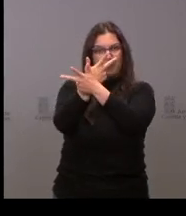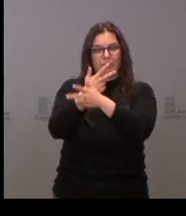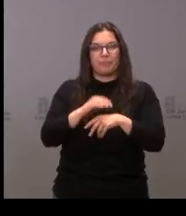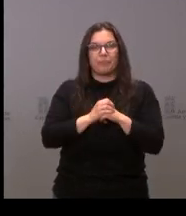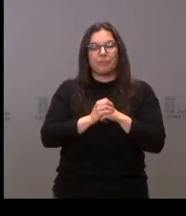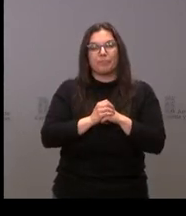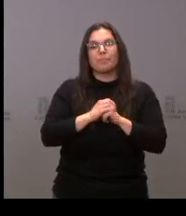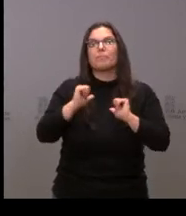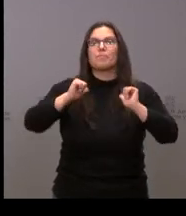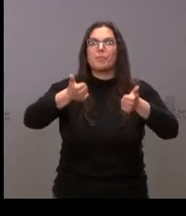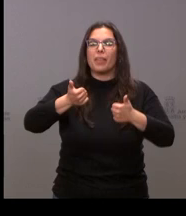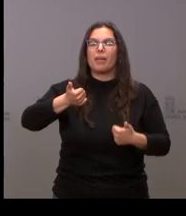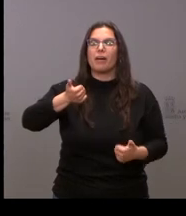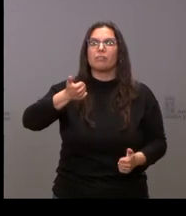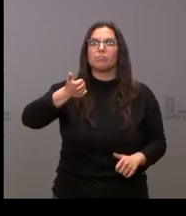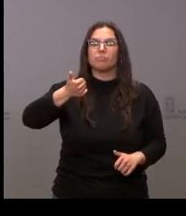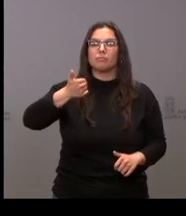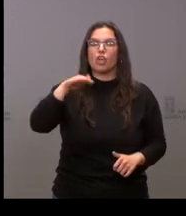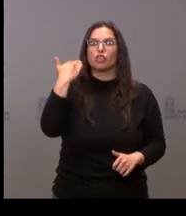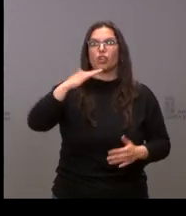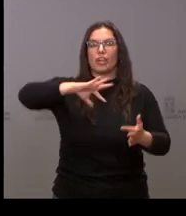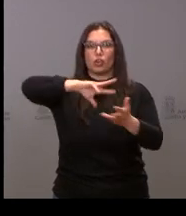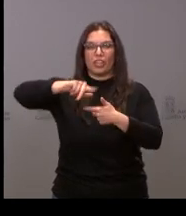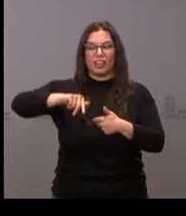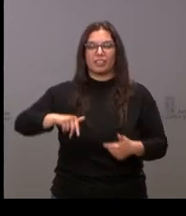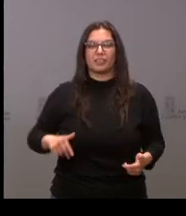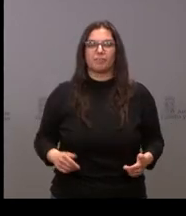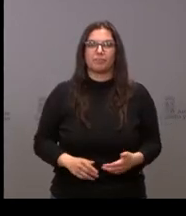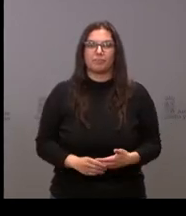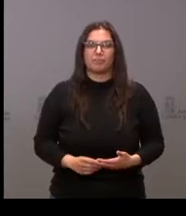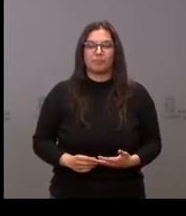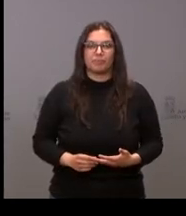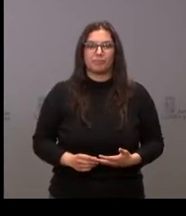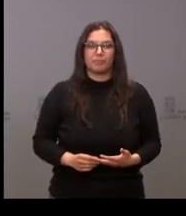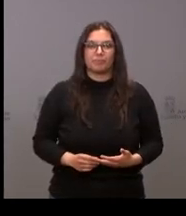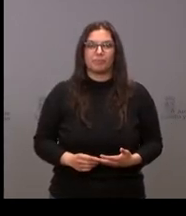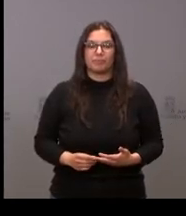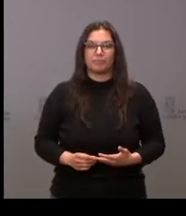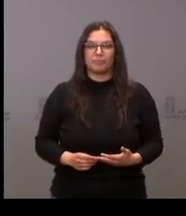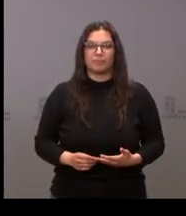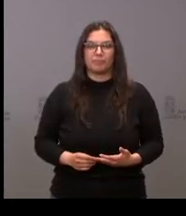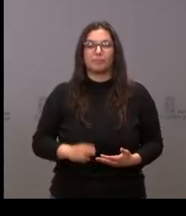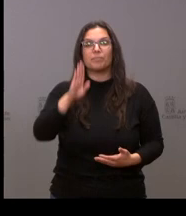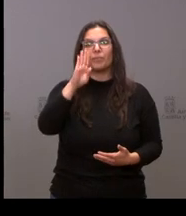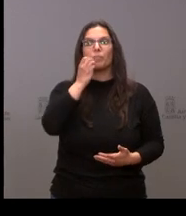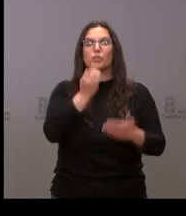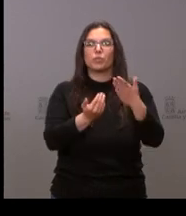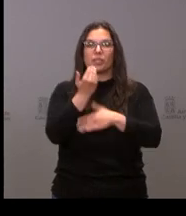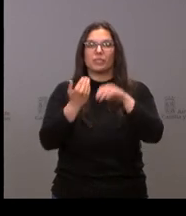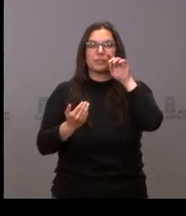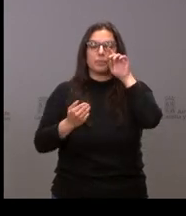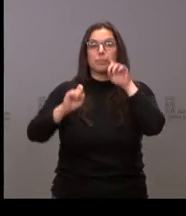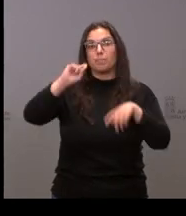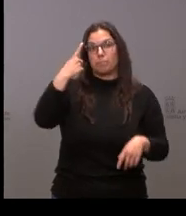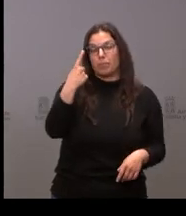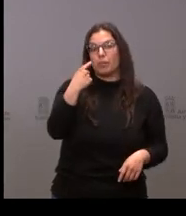Hoy lo vamos a iniciar con Soria Noticias. Sergio García adelante buenos días. Sí, hola buenos días y bueno en primer lugar